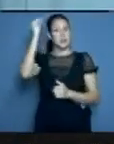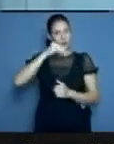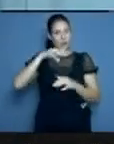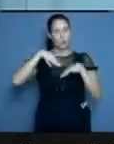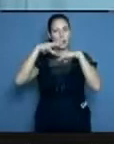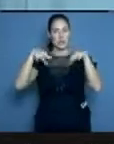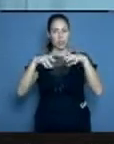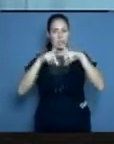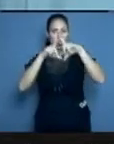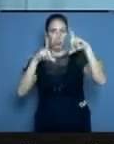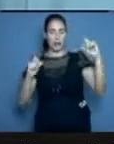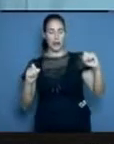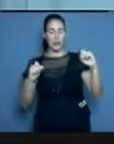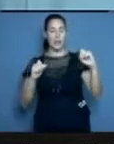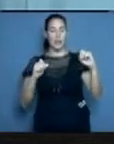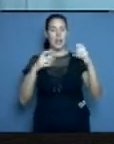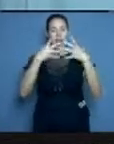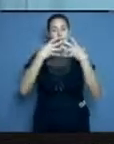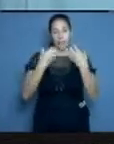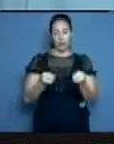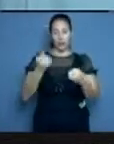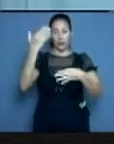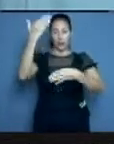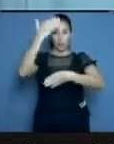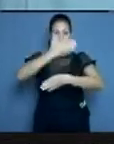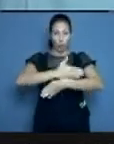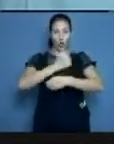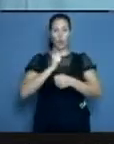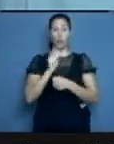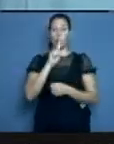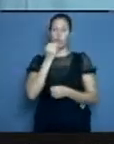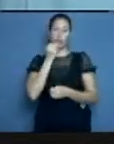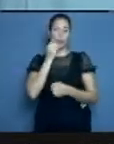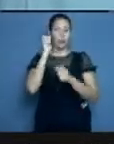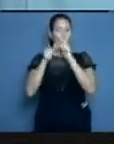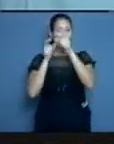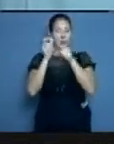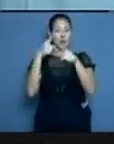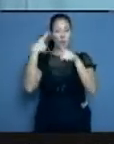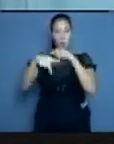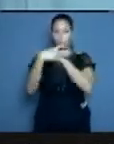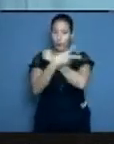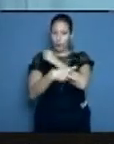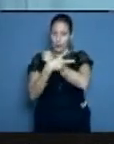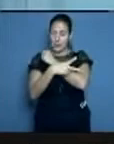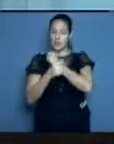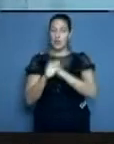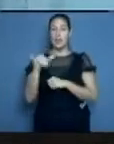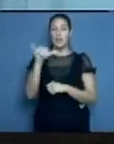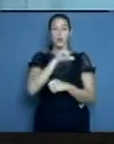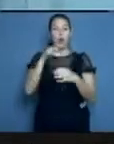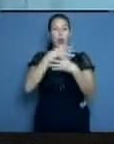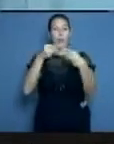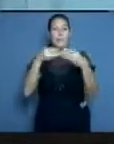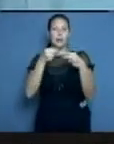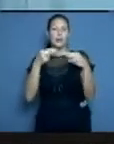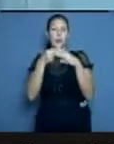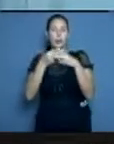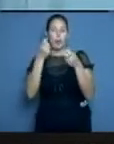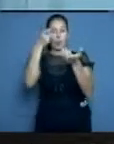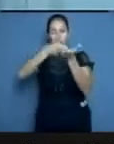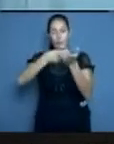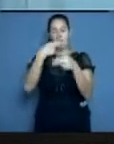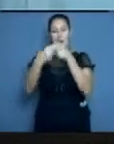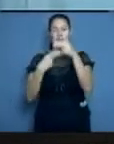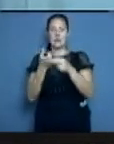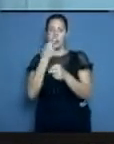lo que nos está afectando el bloqueo económico, ir a comprar medicamentos, materias primas, sobre todo a terceros países, que se incrementa el costo, sabemos